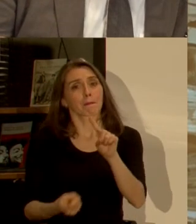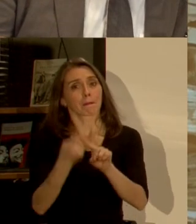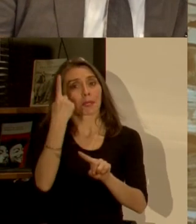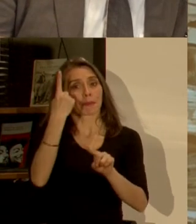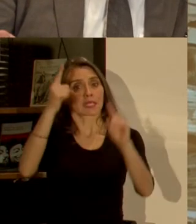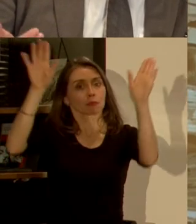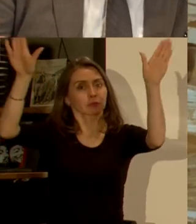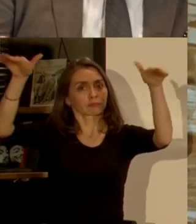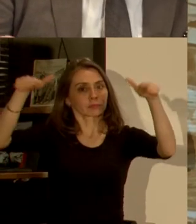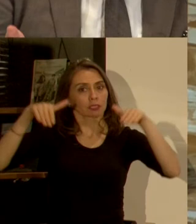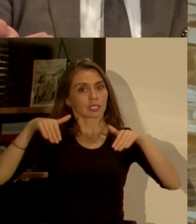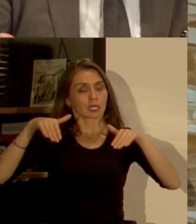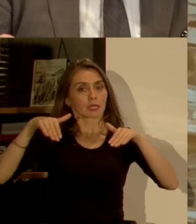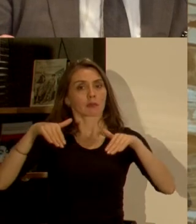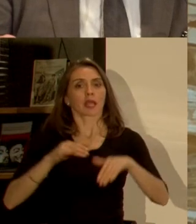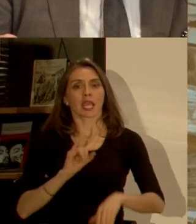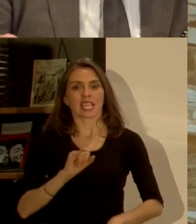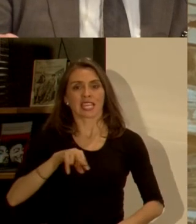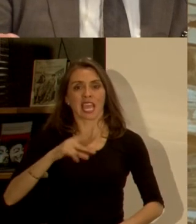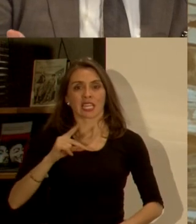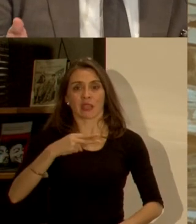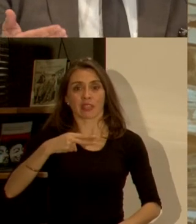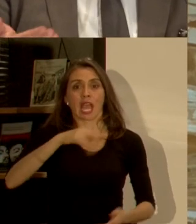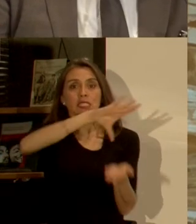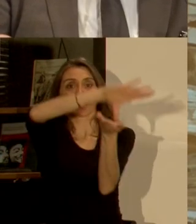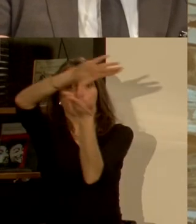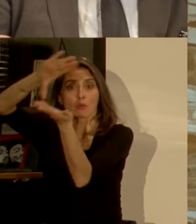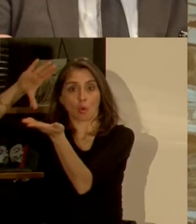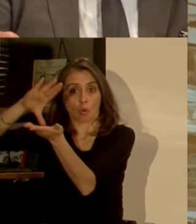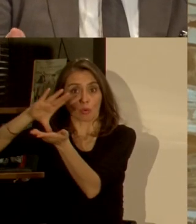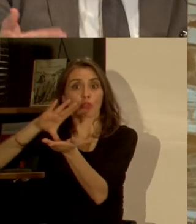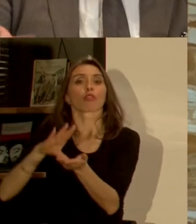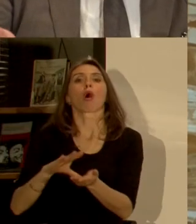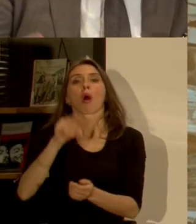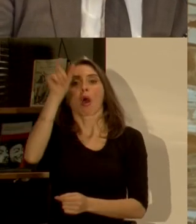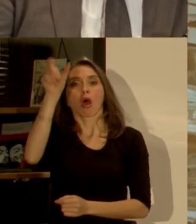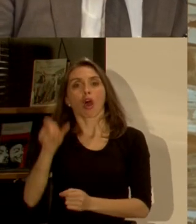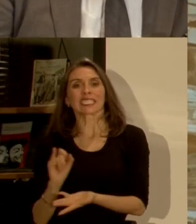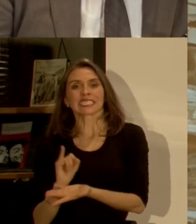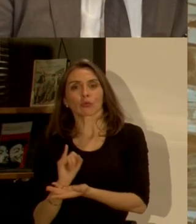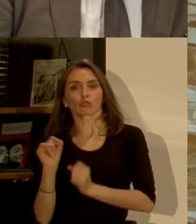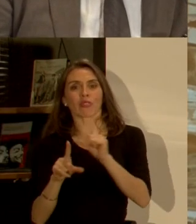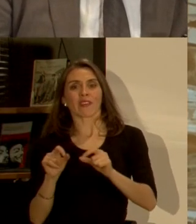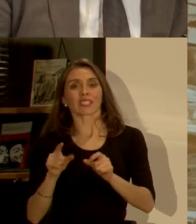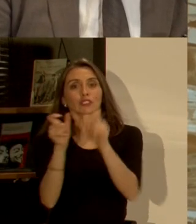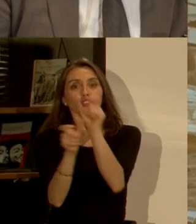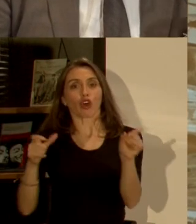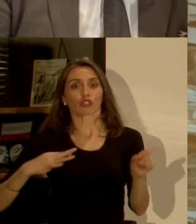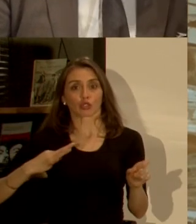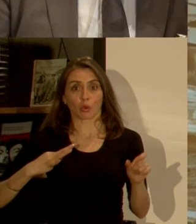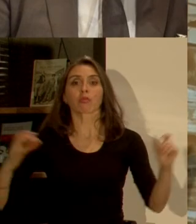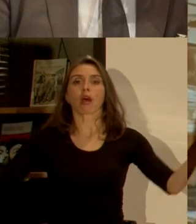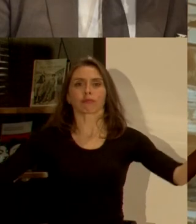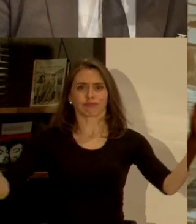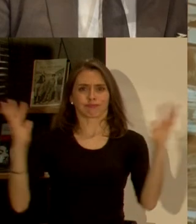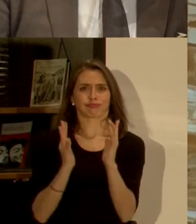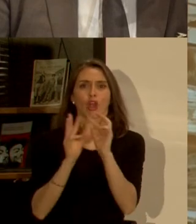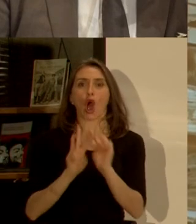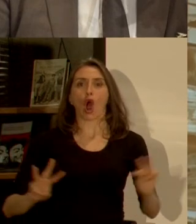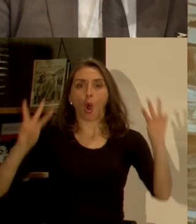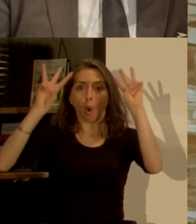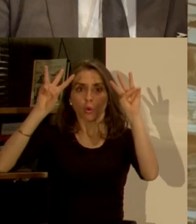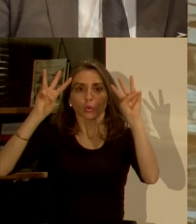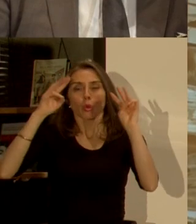convocó a los INH defensores del pueblo a participar de eso y poder apoyar una visión desde el punto de vista de